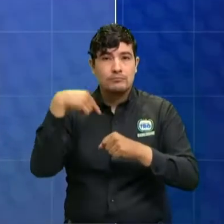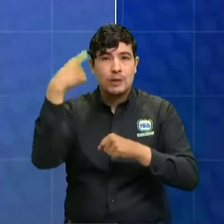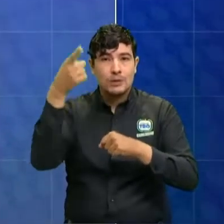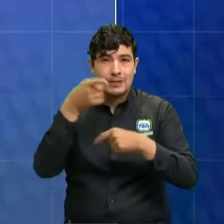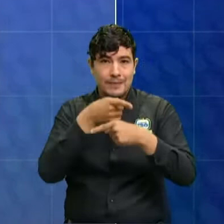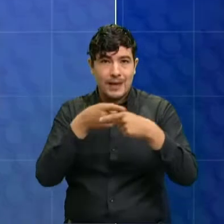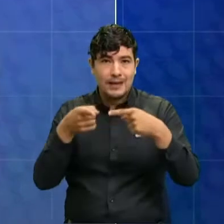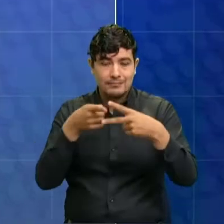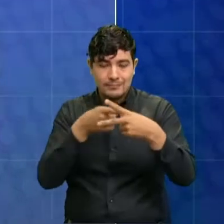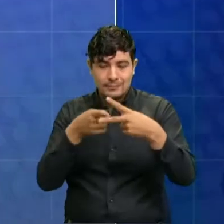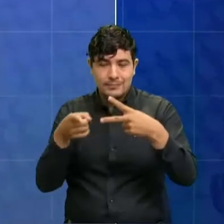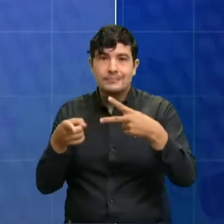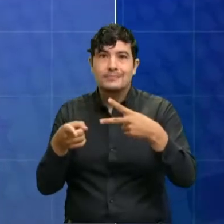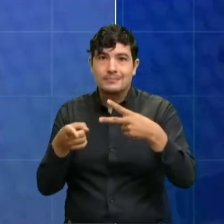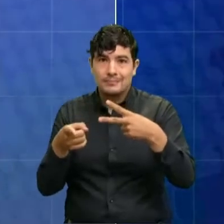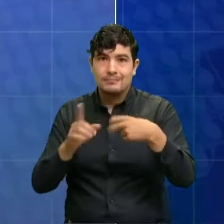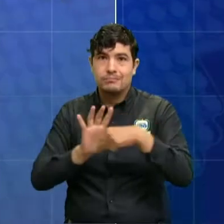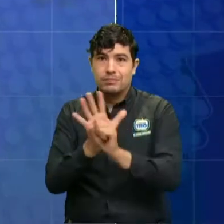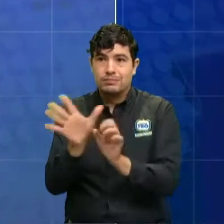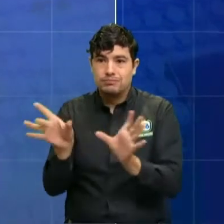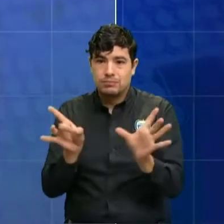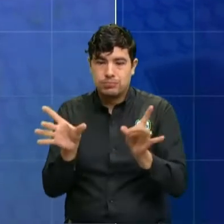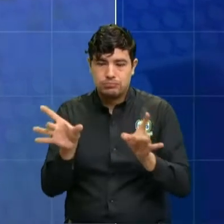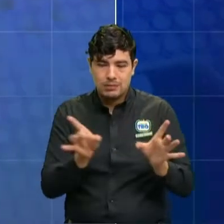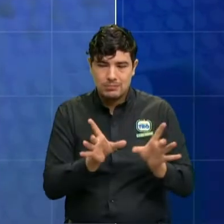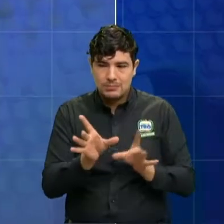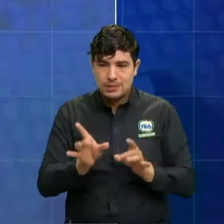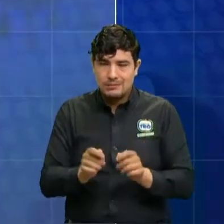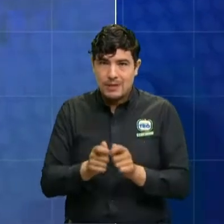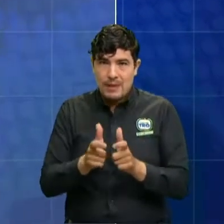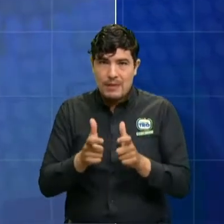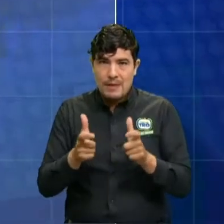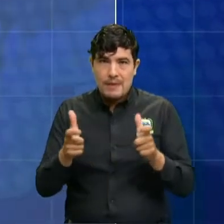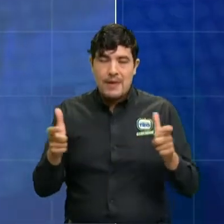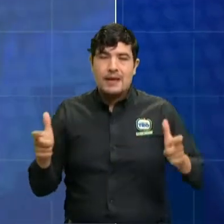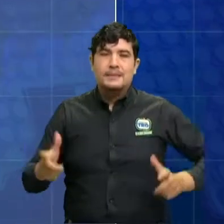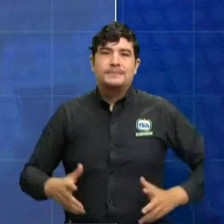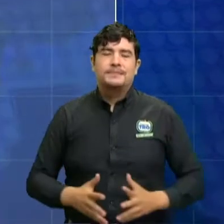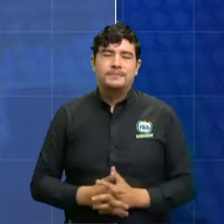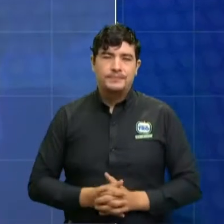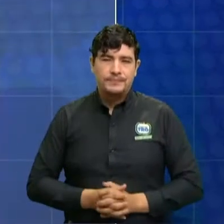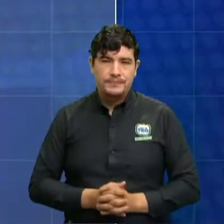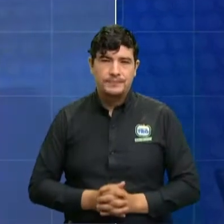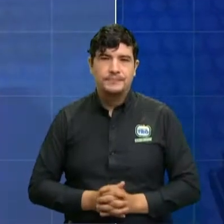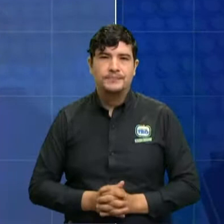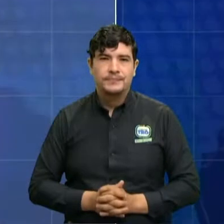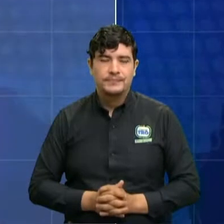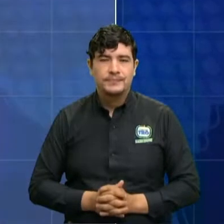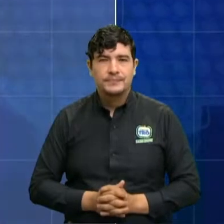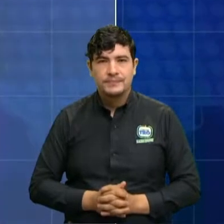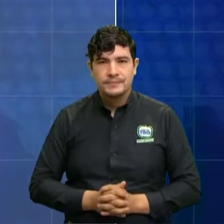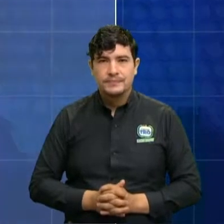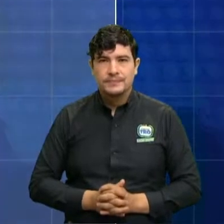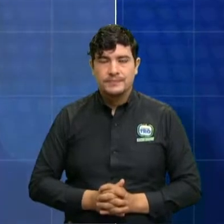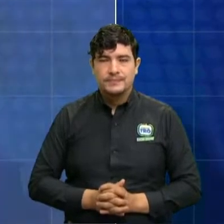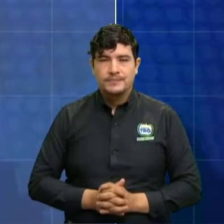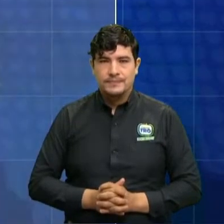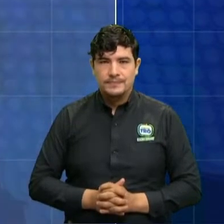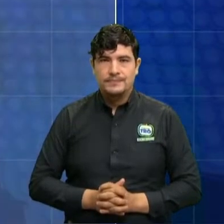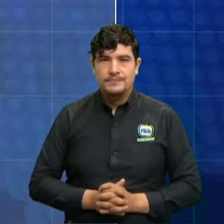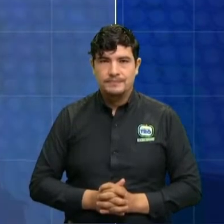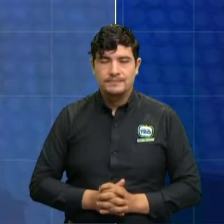y el aumento de este tipo de aerosoles por parte de las personas, a pesar de eso, pues puede haber una transmisión